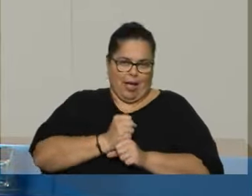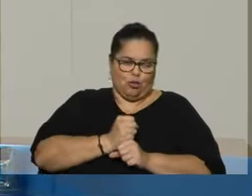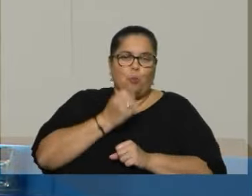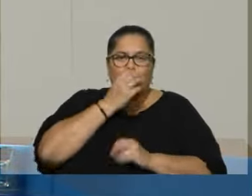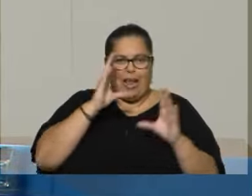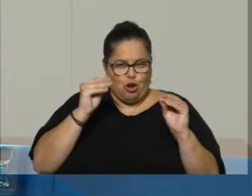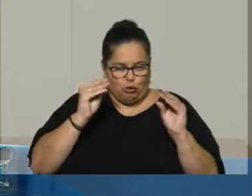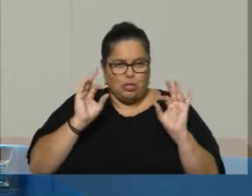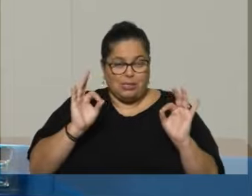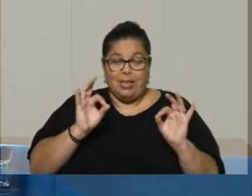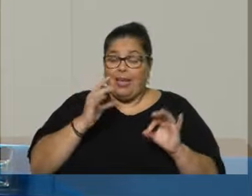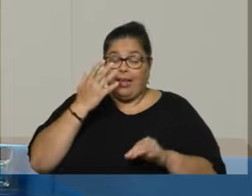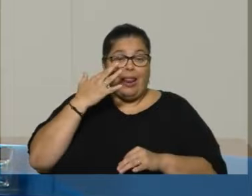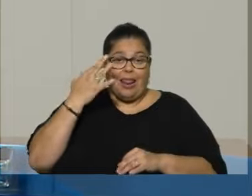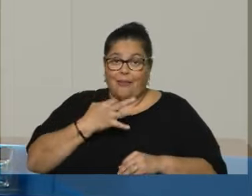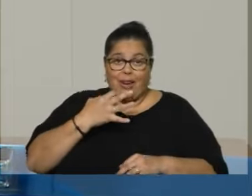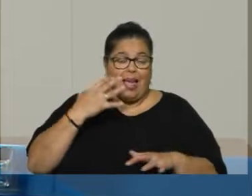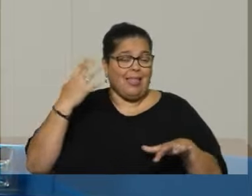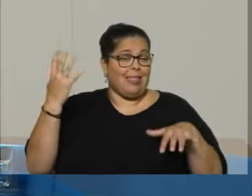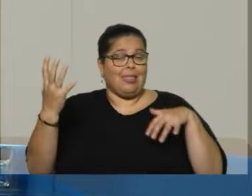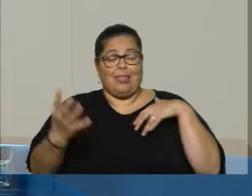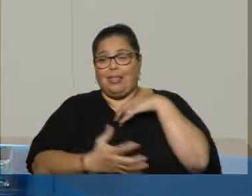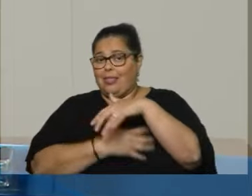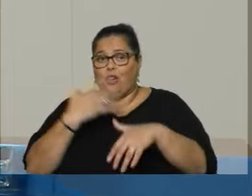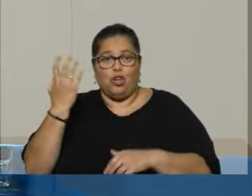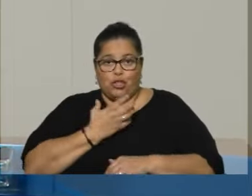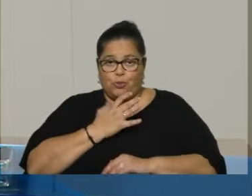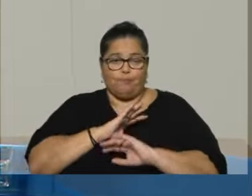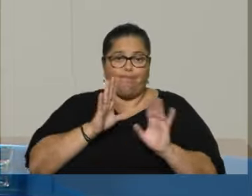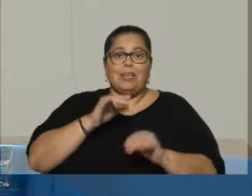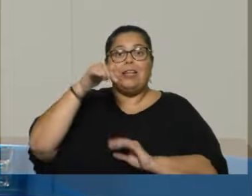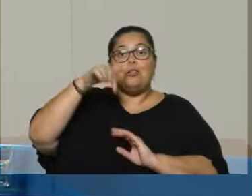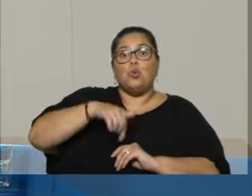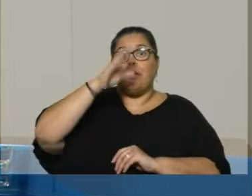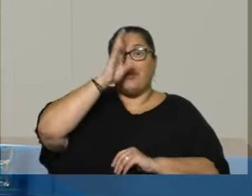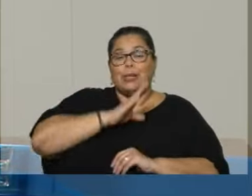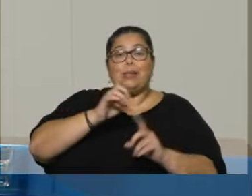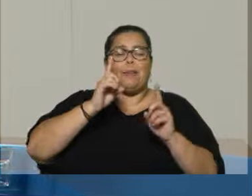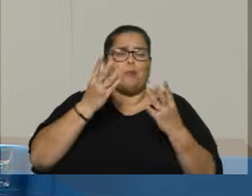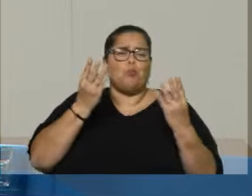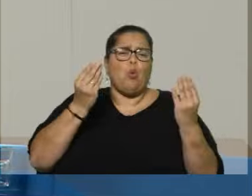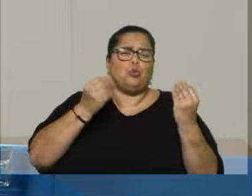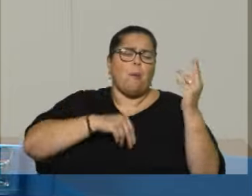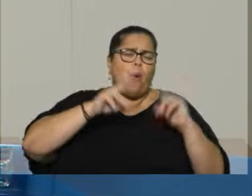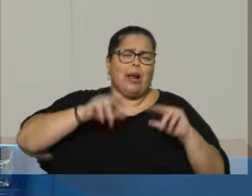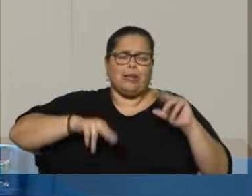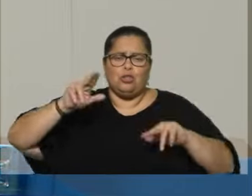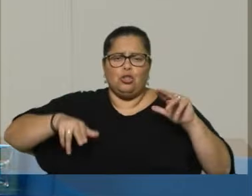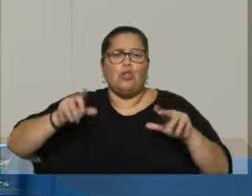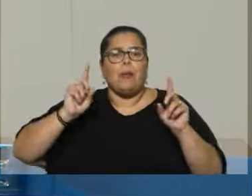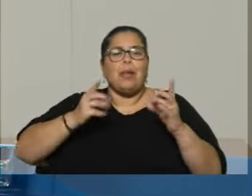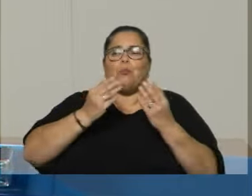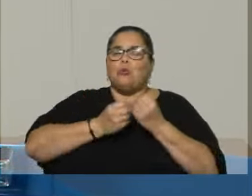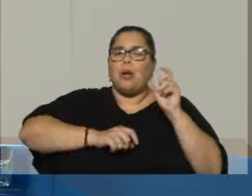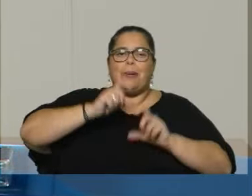todos. Sí, es una catástrofe. Indudablemente lo del sur de Brasil. Brasil, la pérdida de vidas humanas, la cantidad de personas fuera de sus